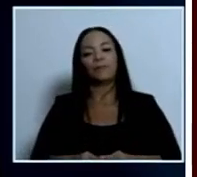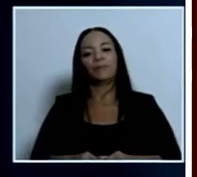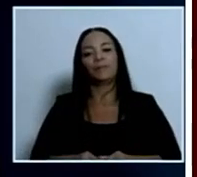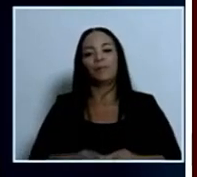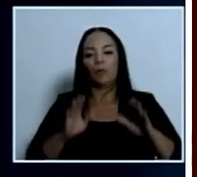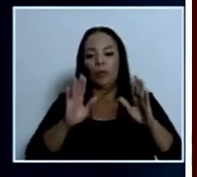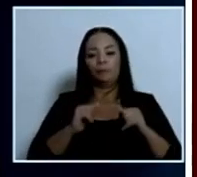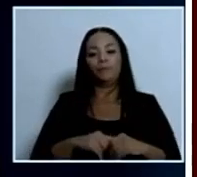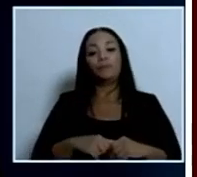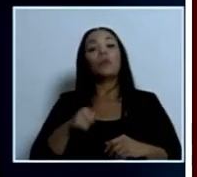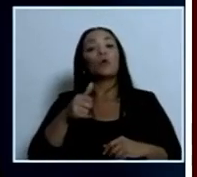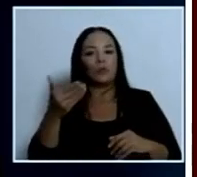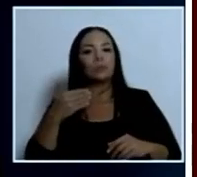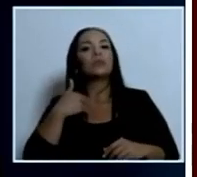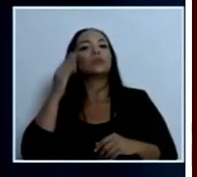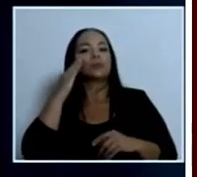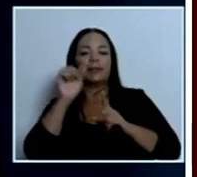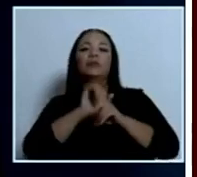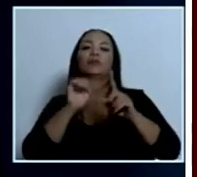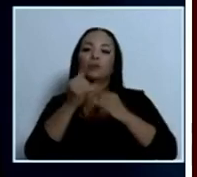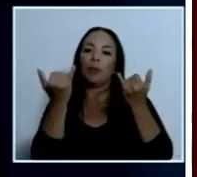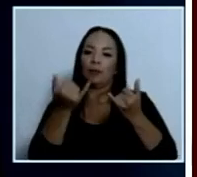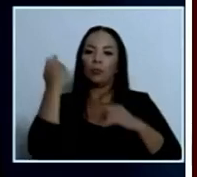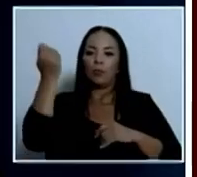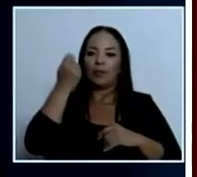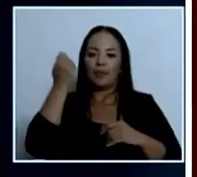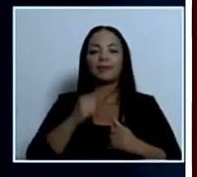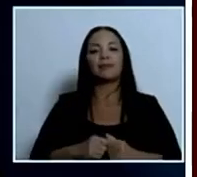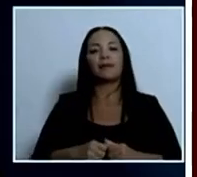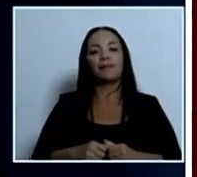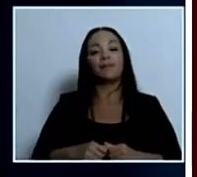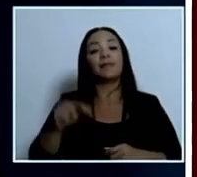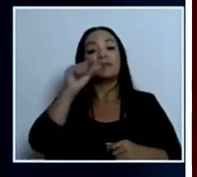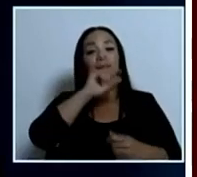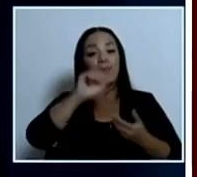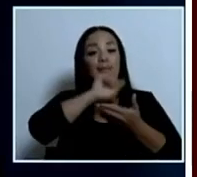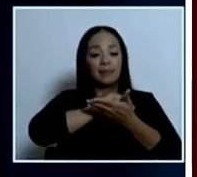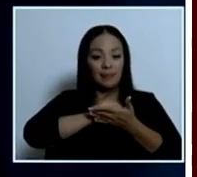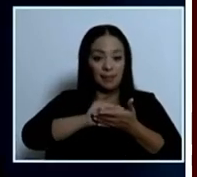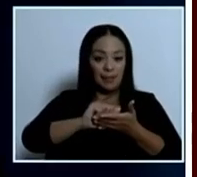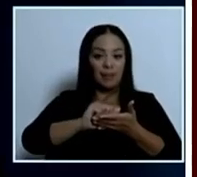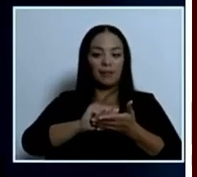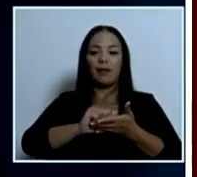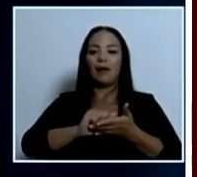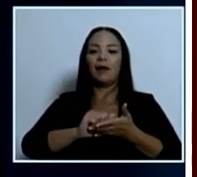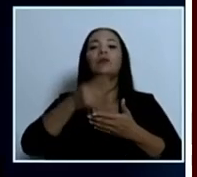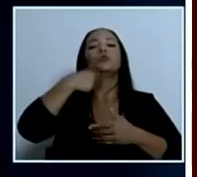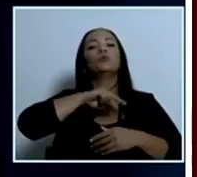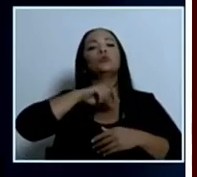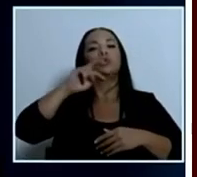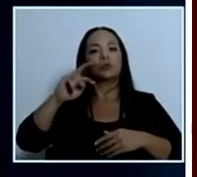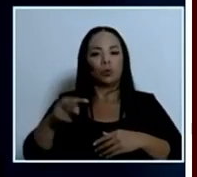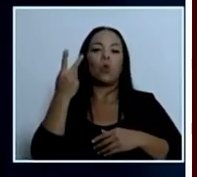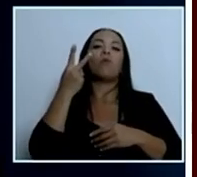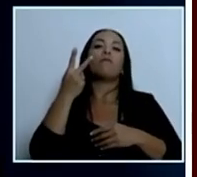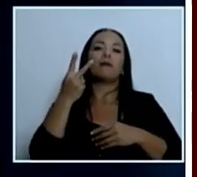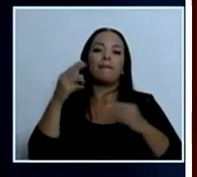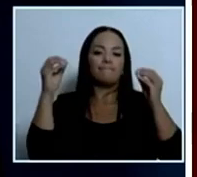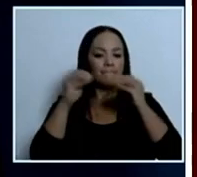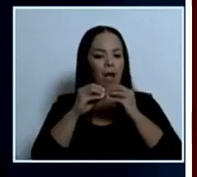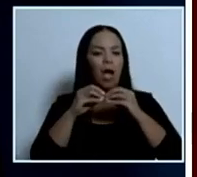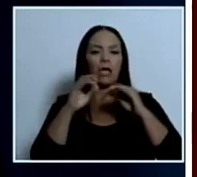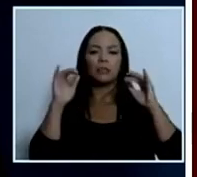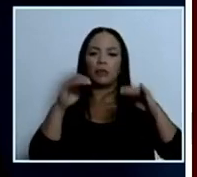sé lo que está viviendo Guanacaste esta semana santa redoblamos con personal toda la